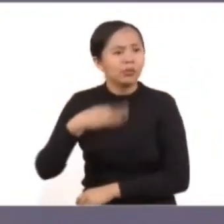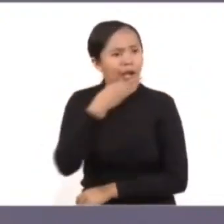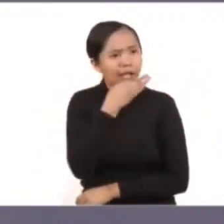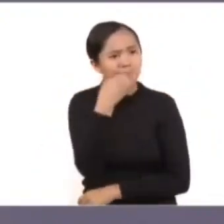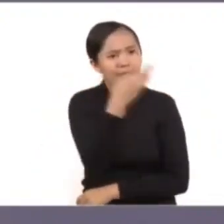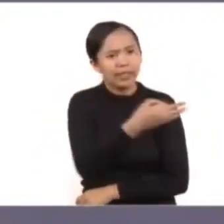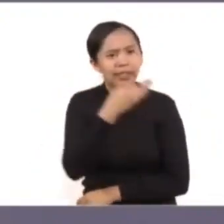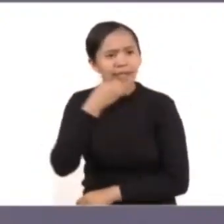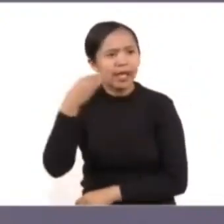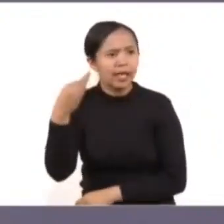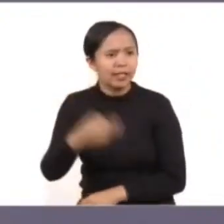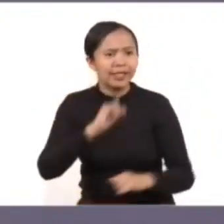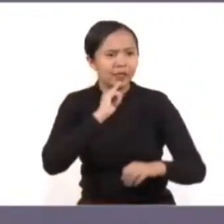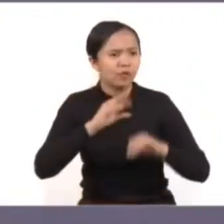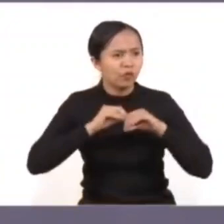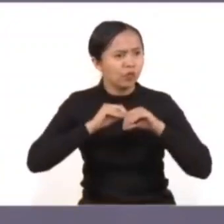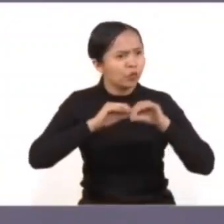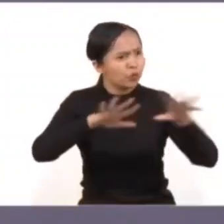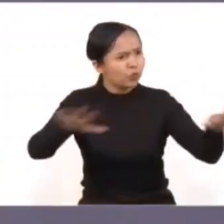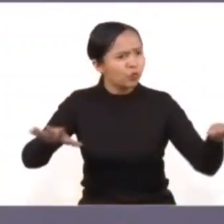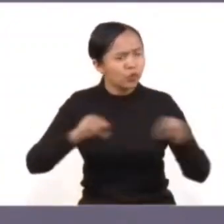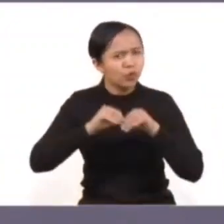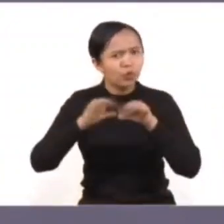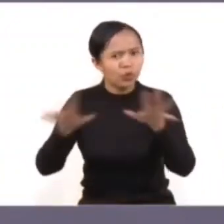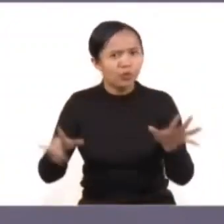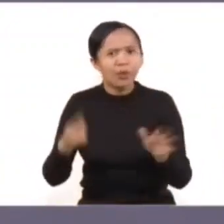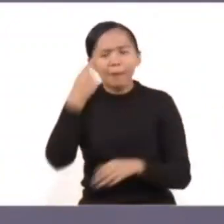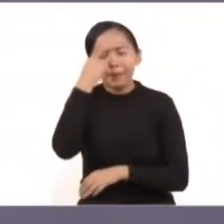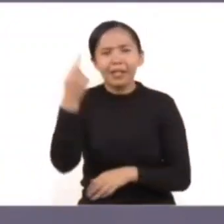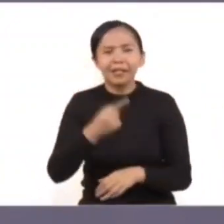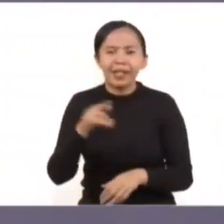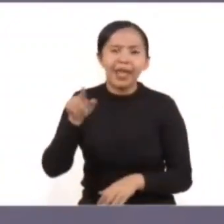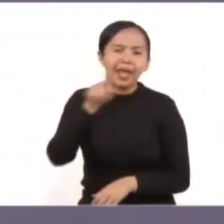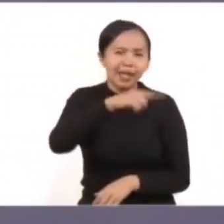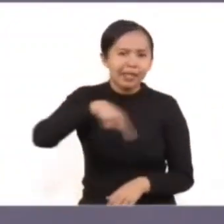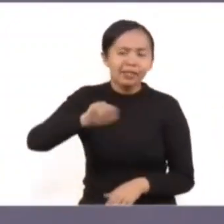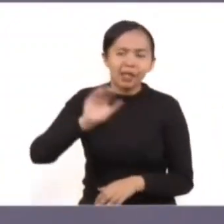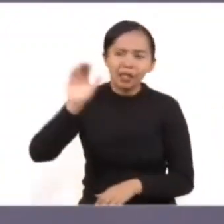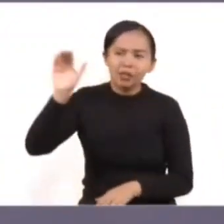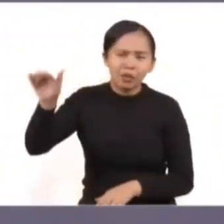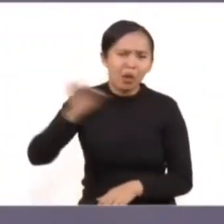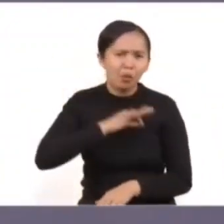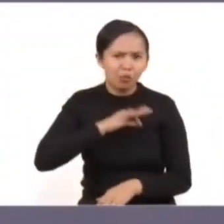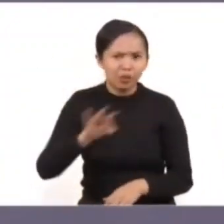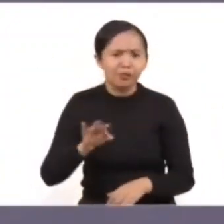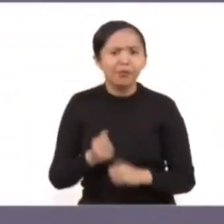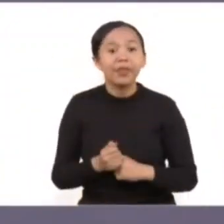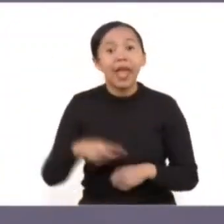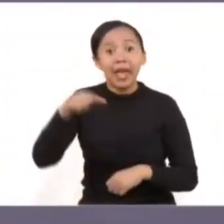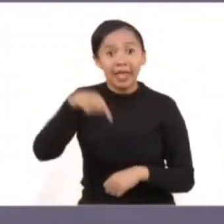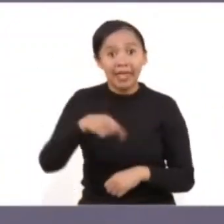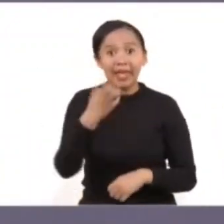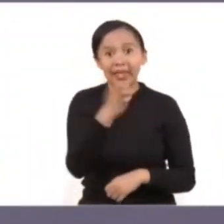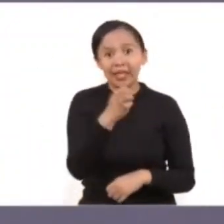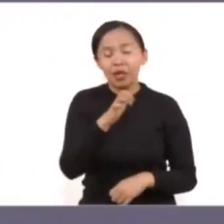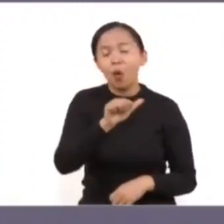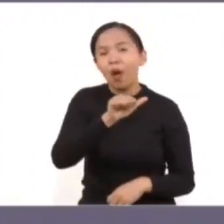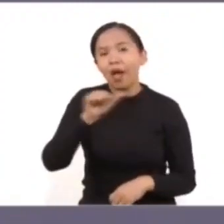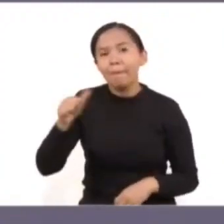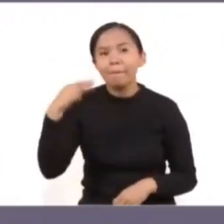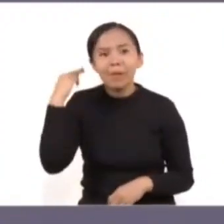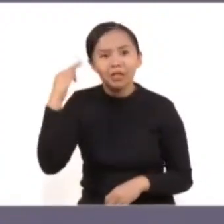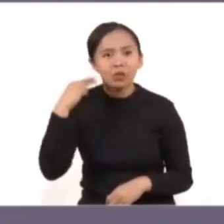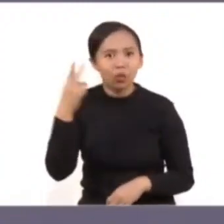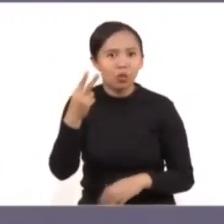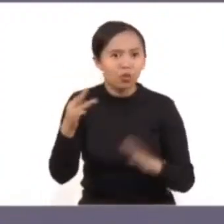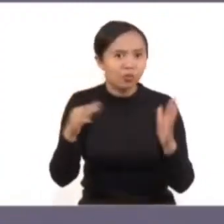violencia y canalizando a las mujeres a los servicios de atención integral. En este periodo, enero-marzo del 2023,